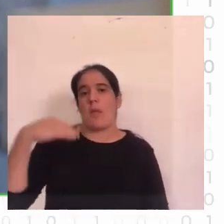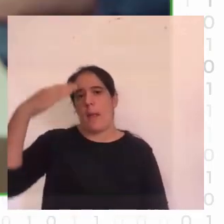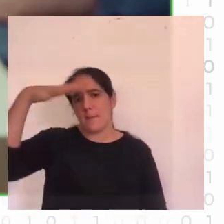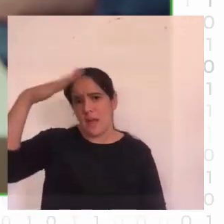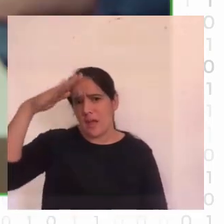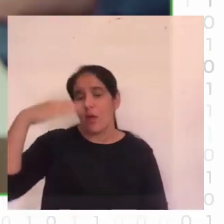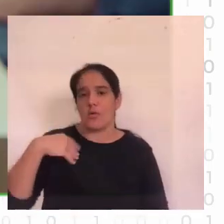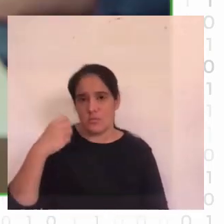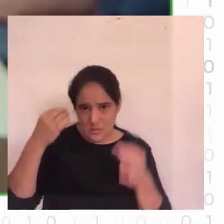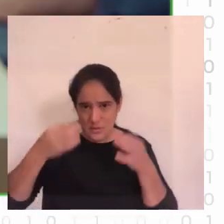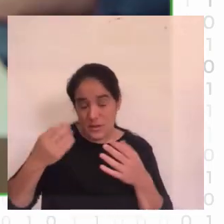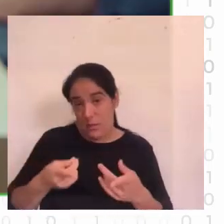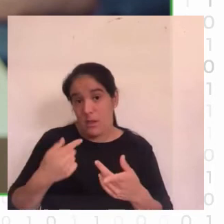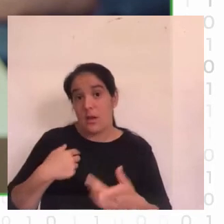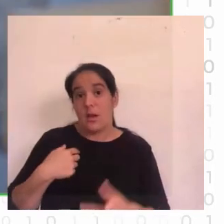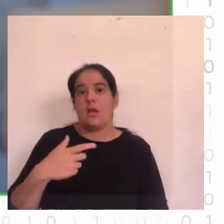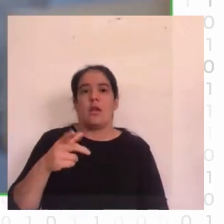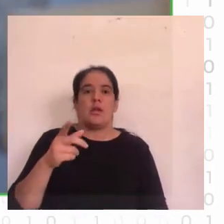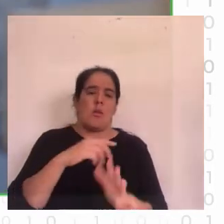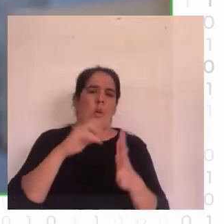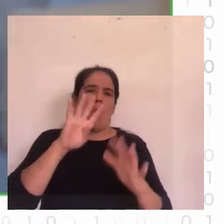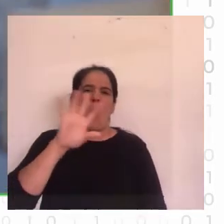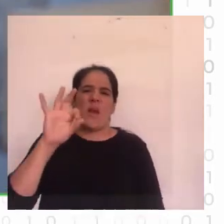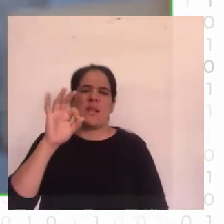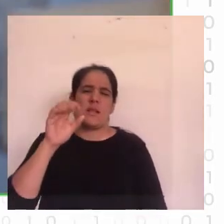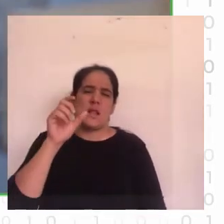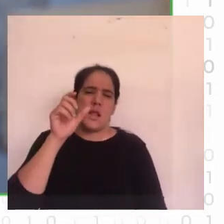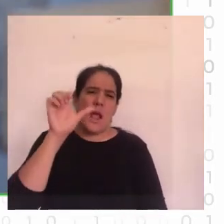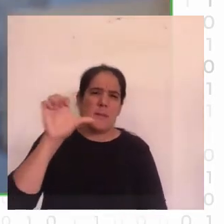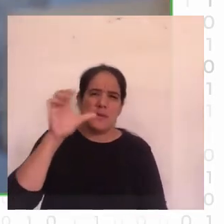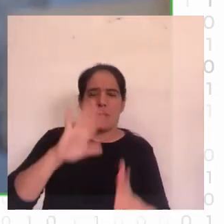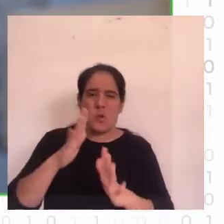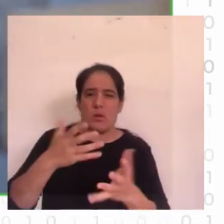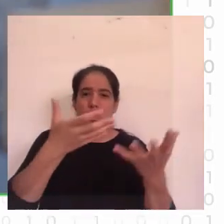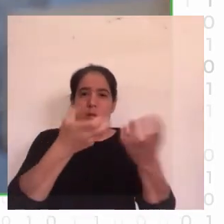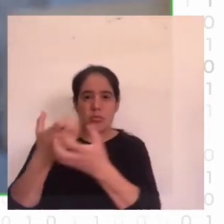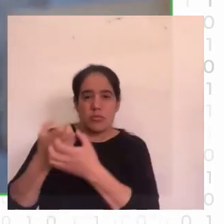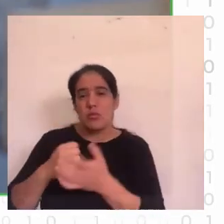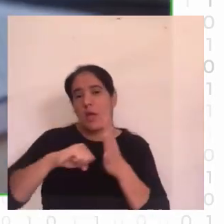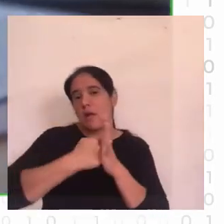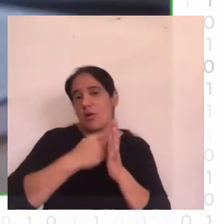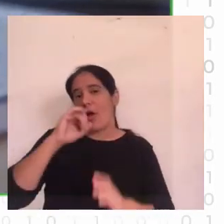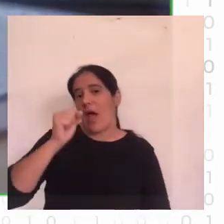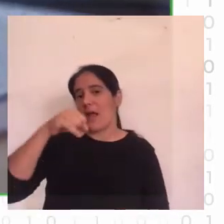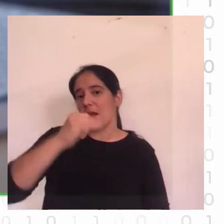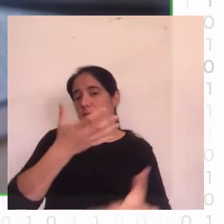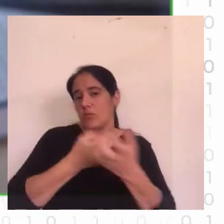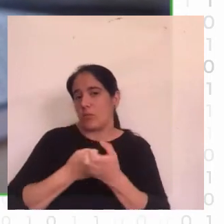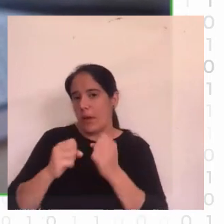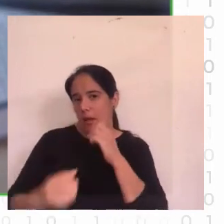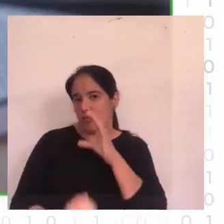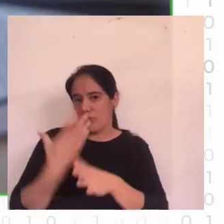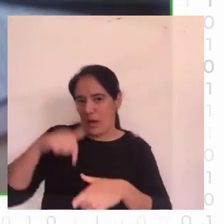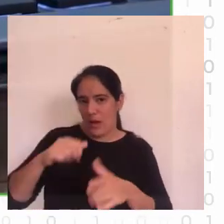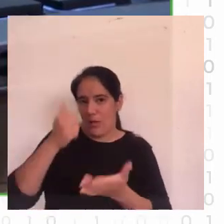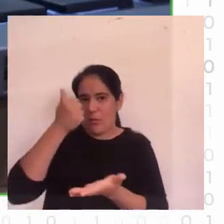empresas Recibimos fondos por parte de ANI para instalar la operación en Uruguay Eso fue crear empresa, crear equipo, instalarnos